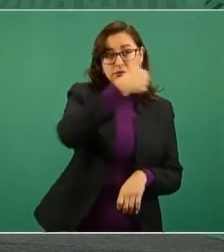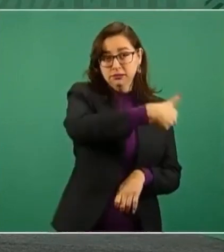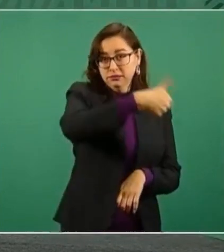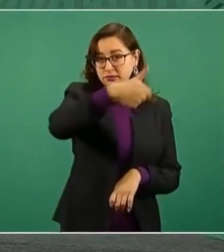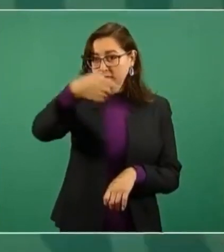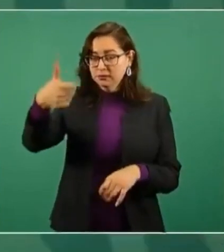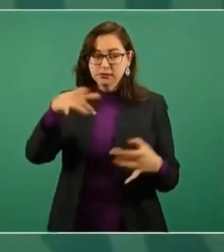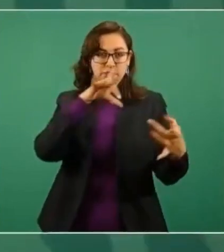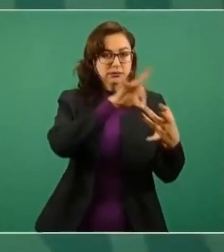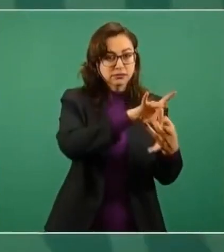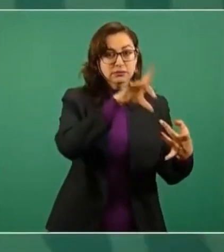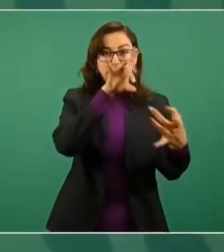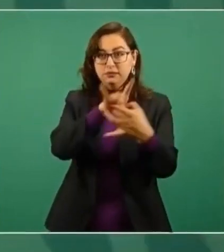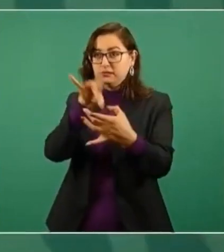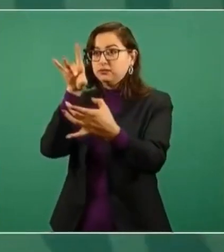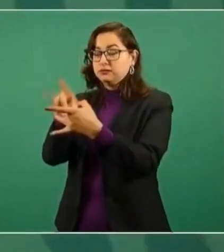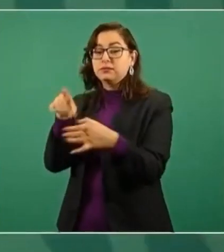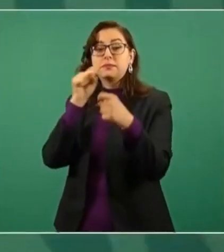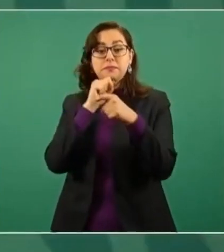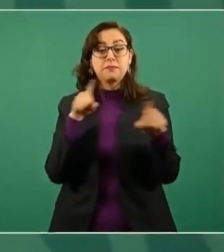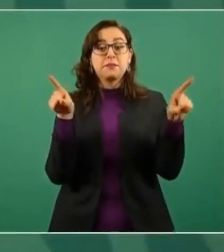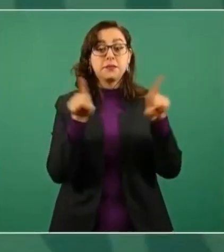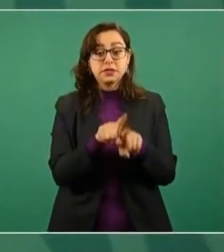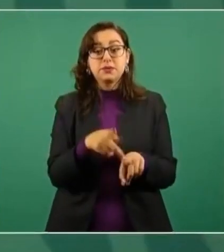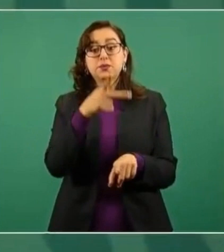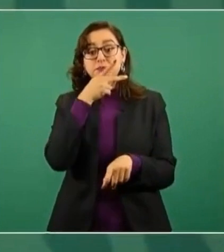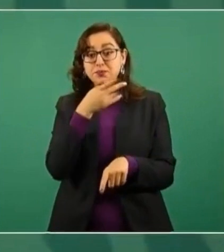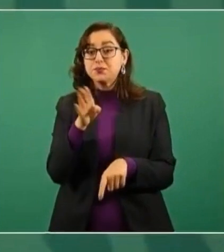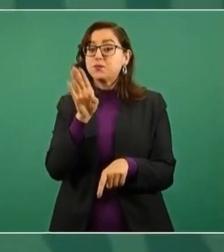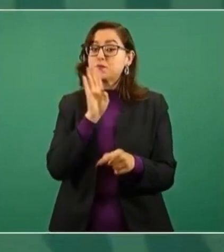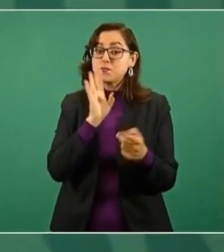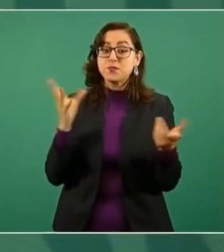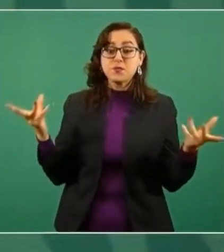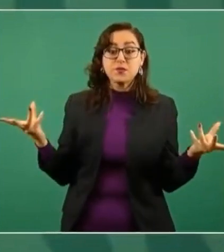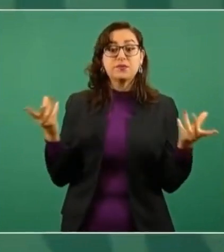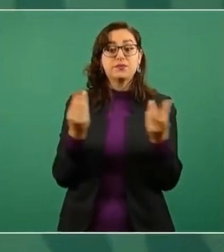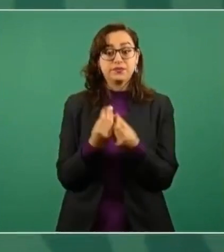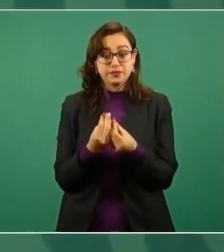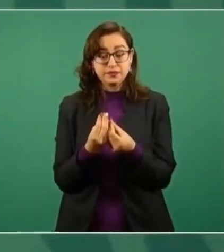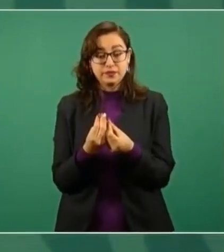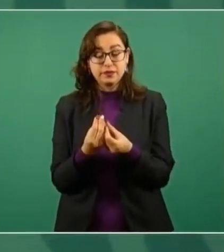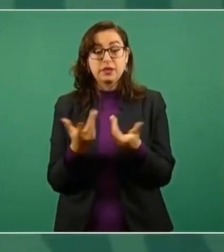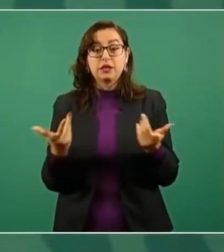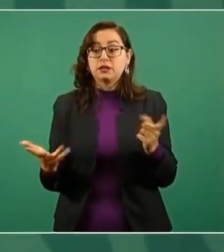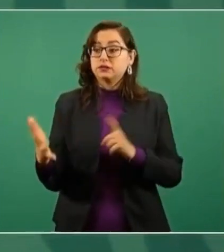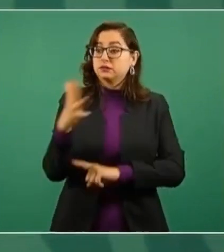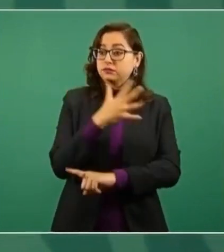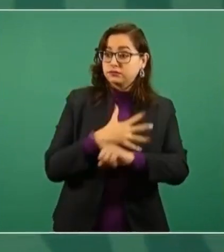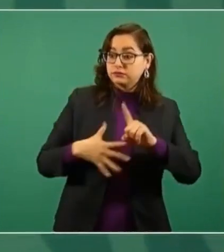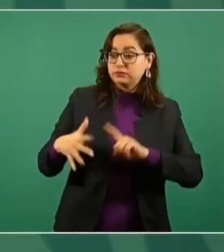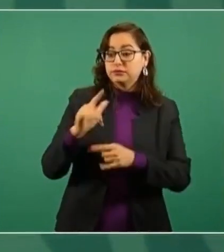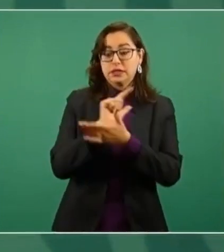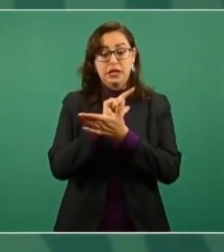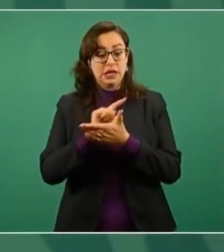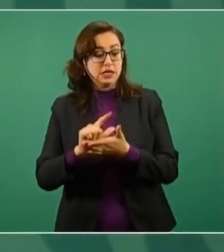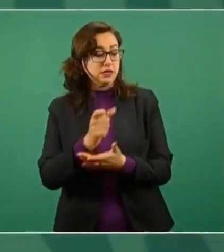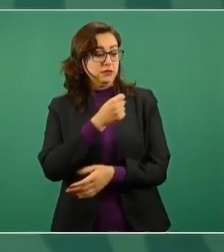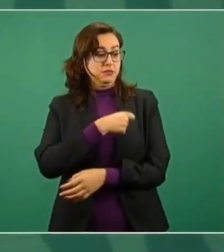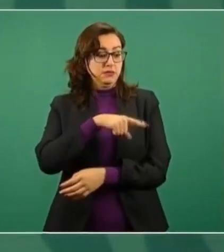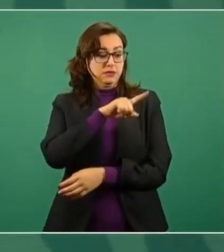como de los padres de familia. Esto requerirá garantizar las condiciones de limpieza, salubridad,